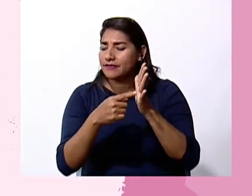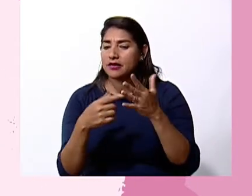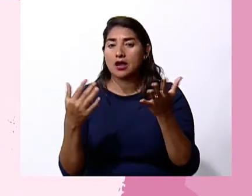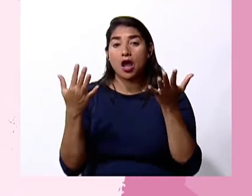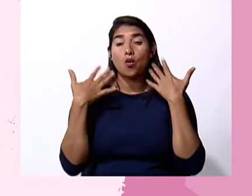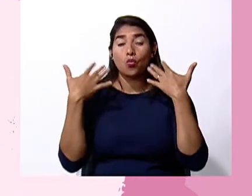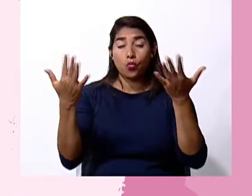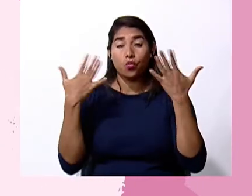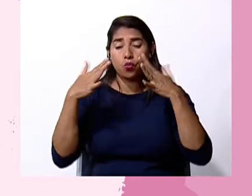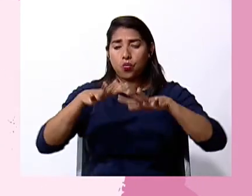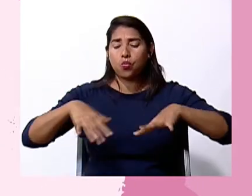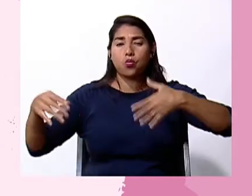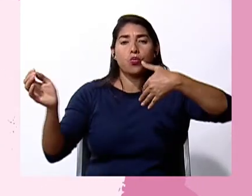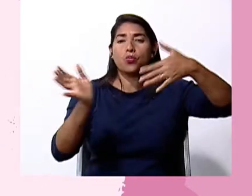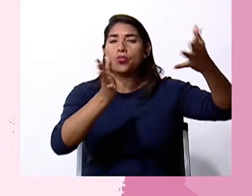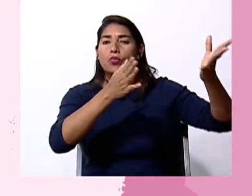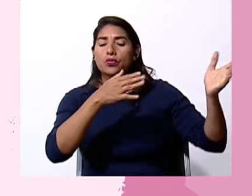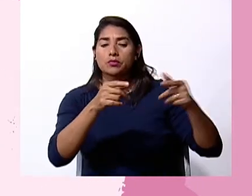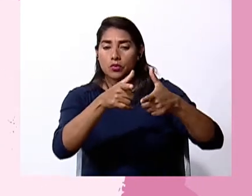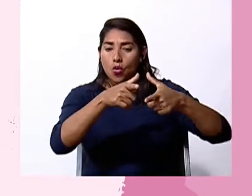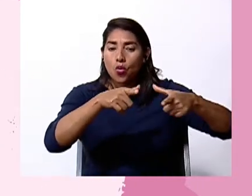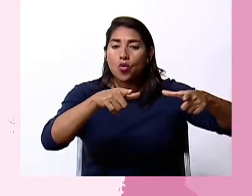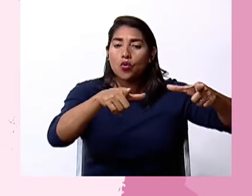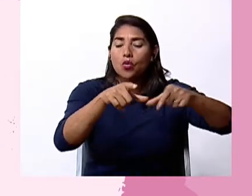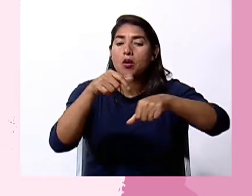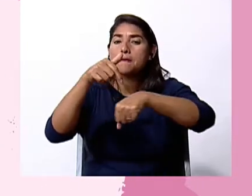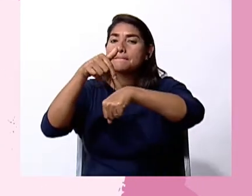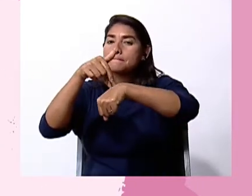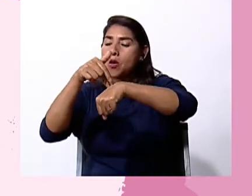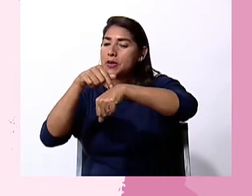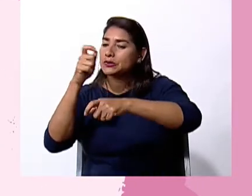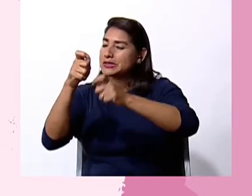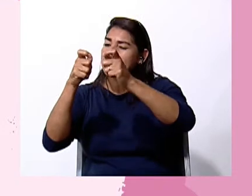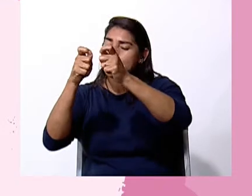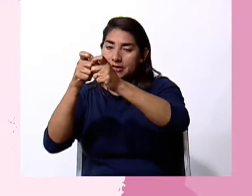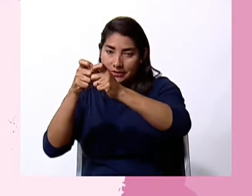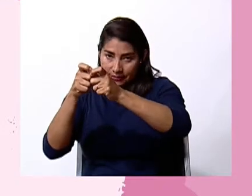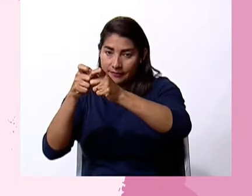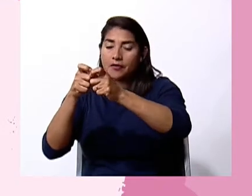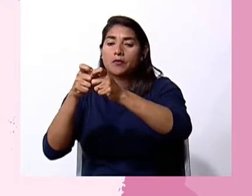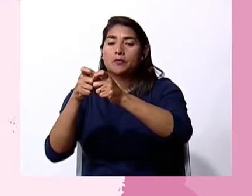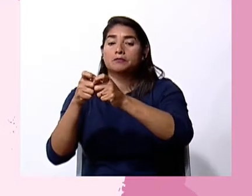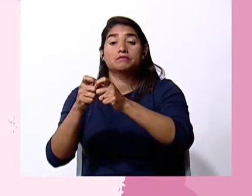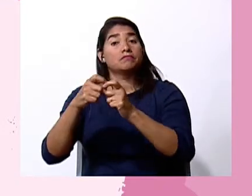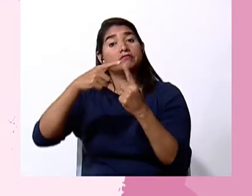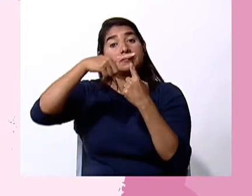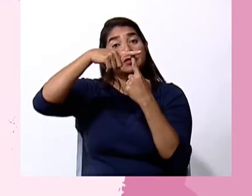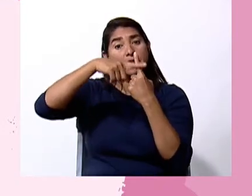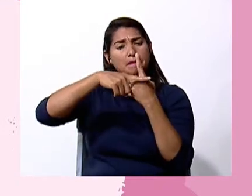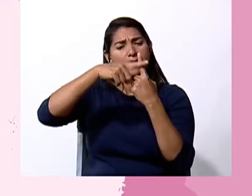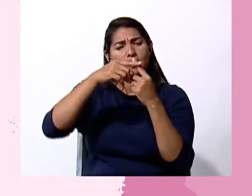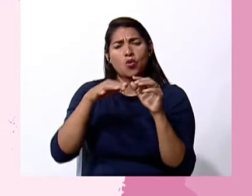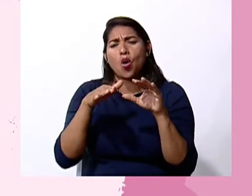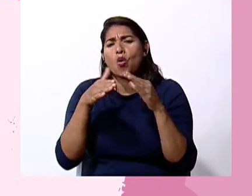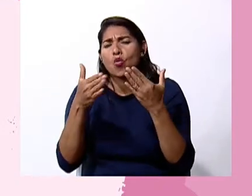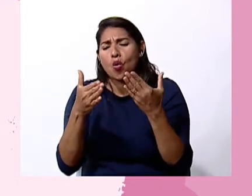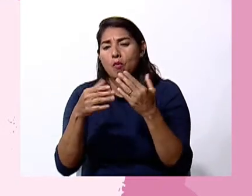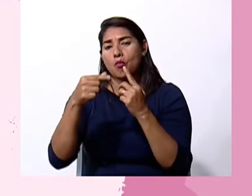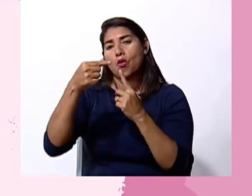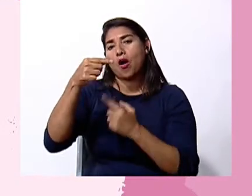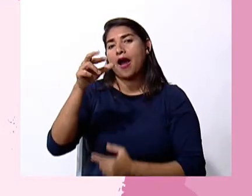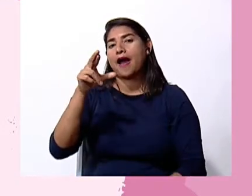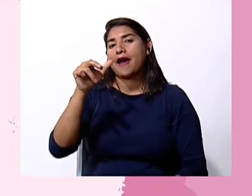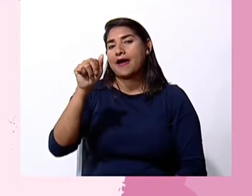específico en el aire para un lugar y un momento determinados. Se mide normalmente en grados